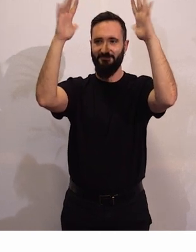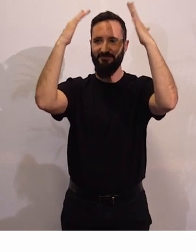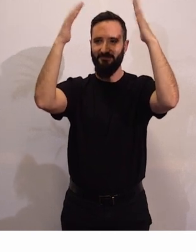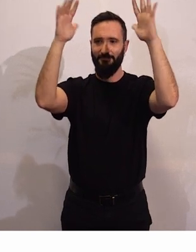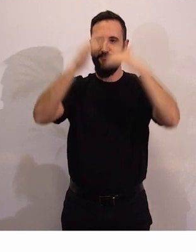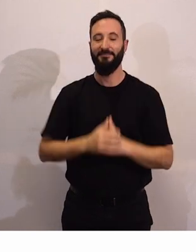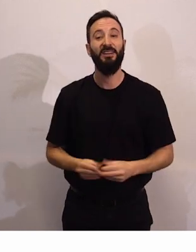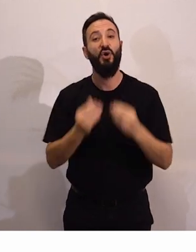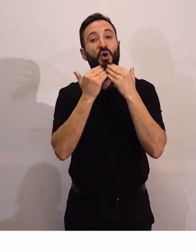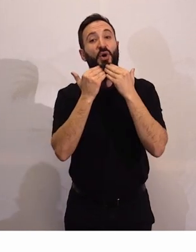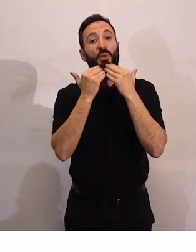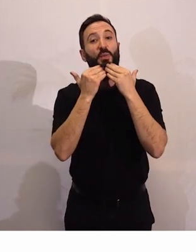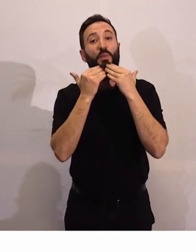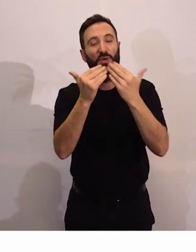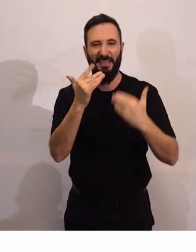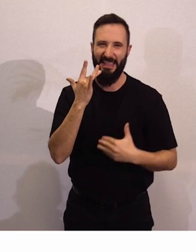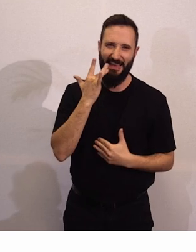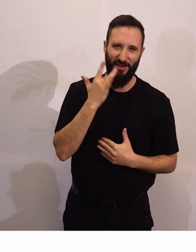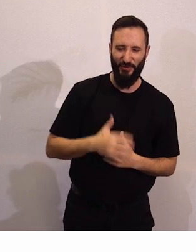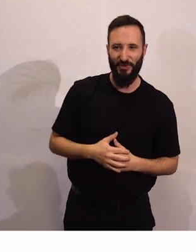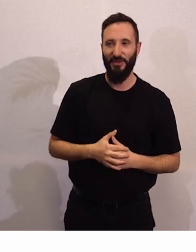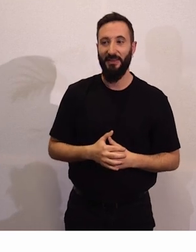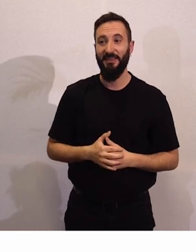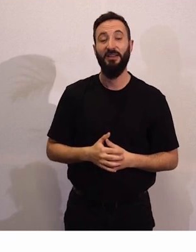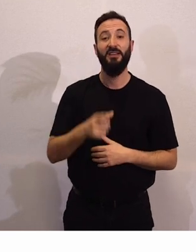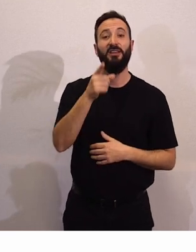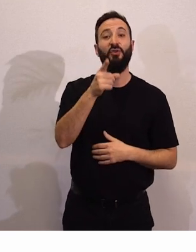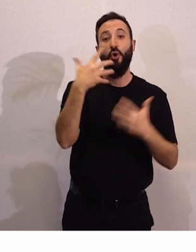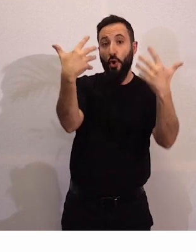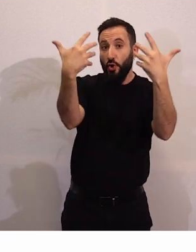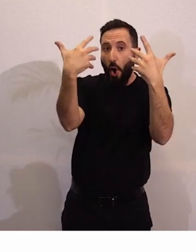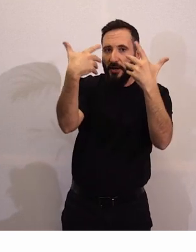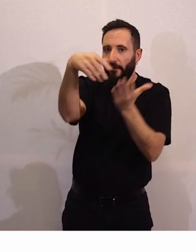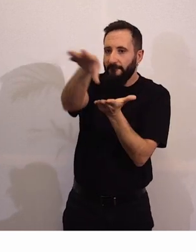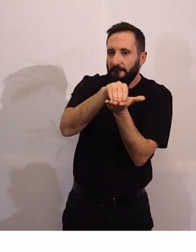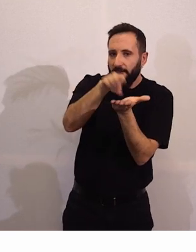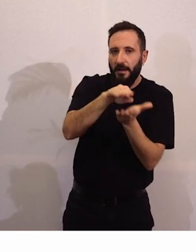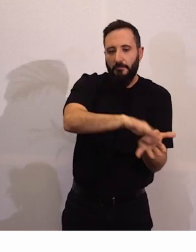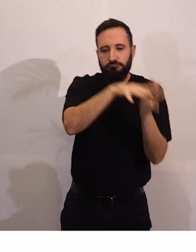Muchas gracias, Jesús. Tenemos tus consejos más en práctica.